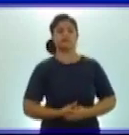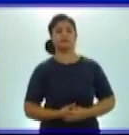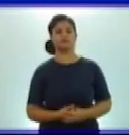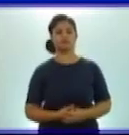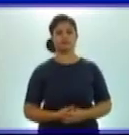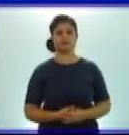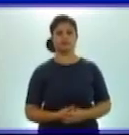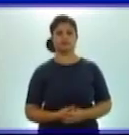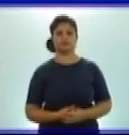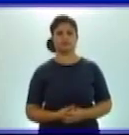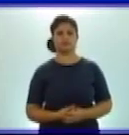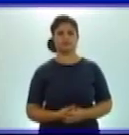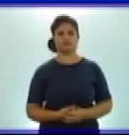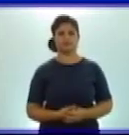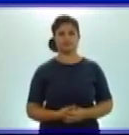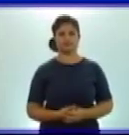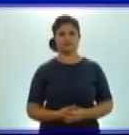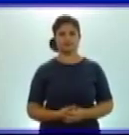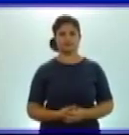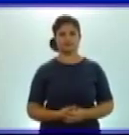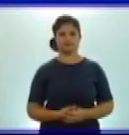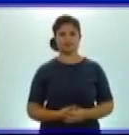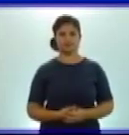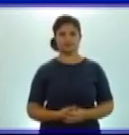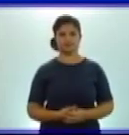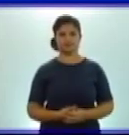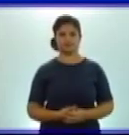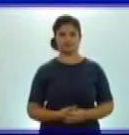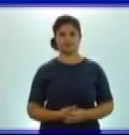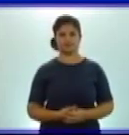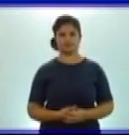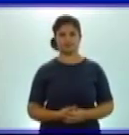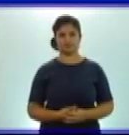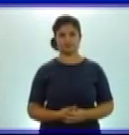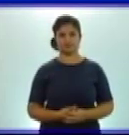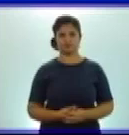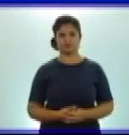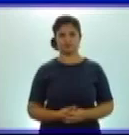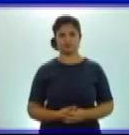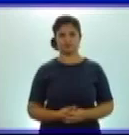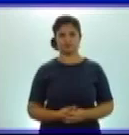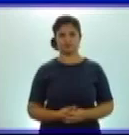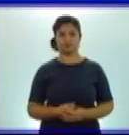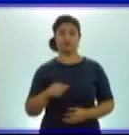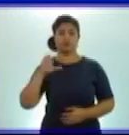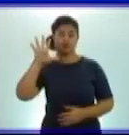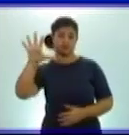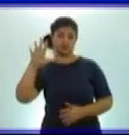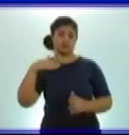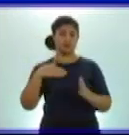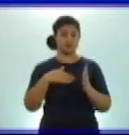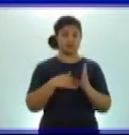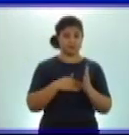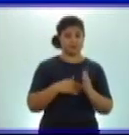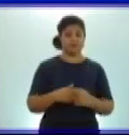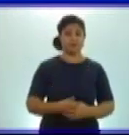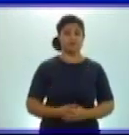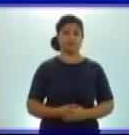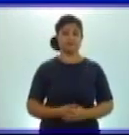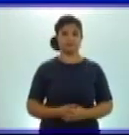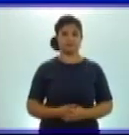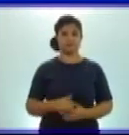El número 5 en este primer número que nos dan. O sea, en 5.534